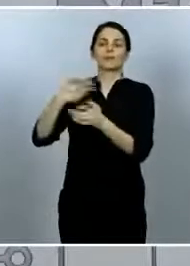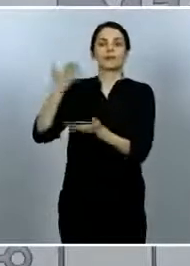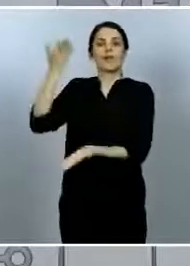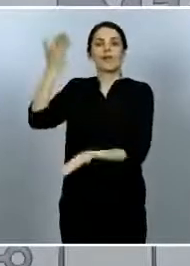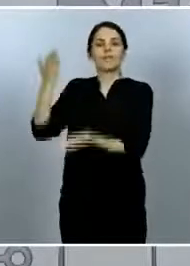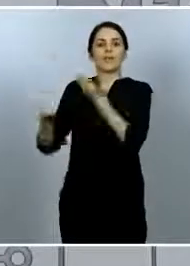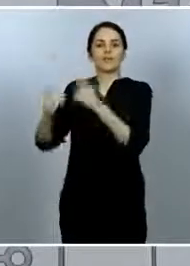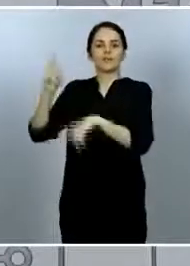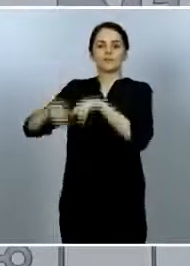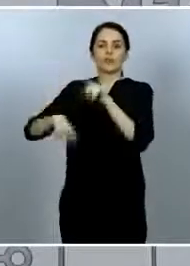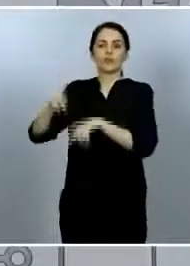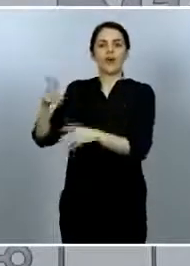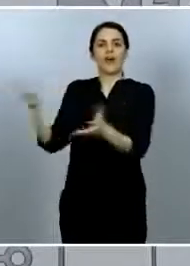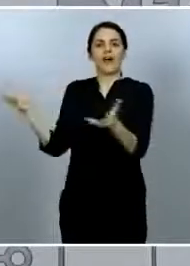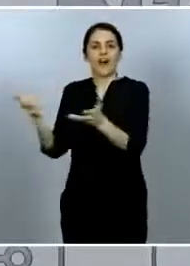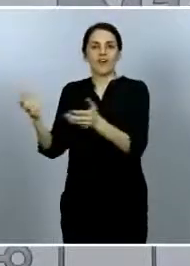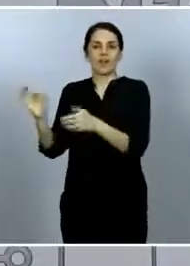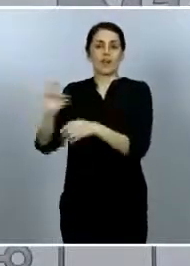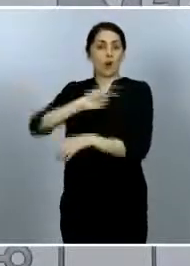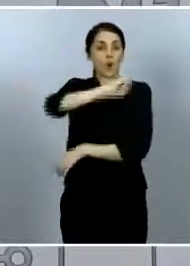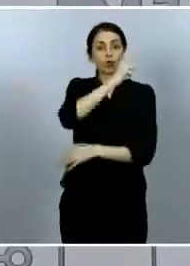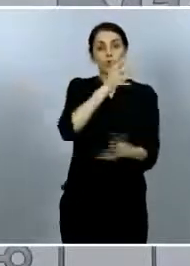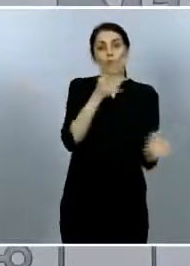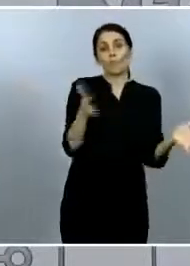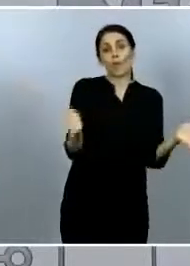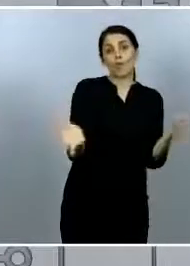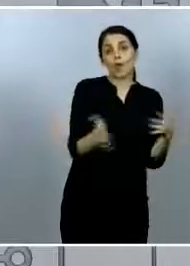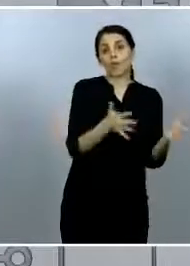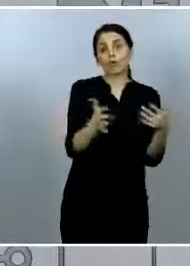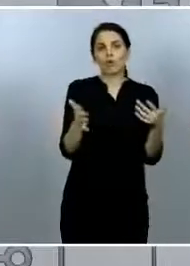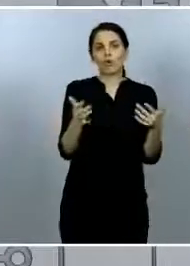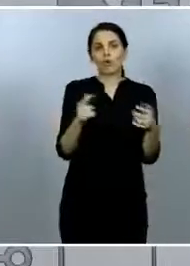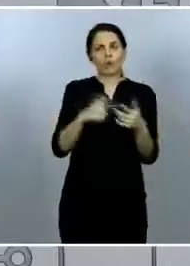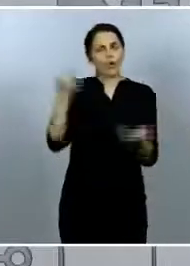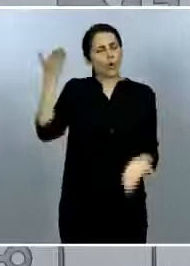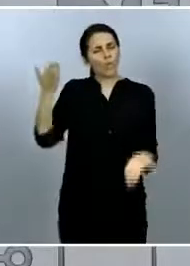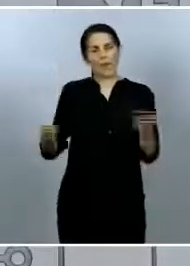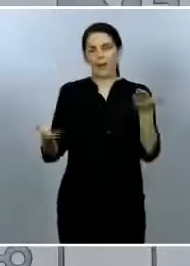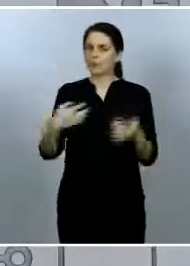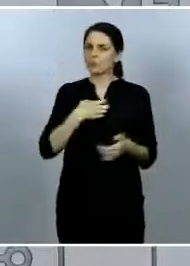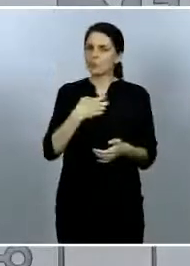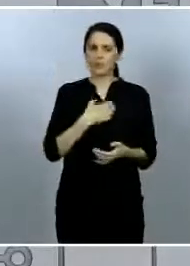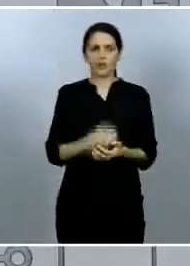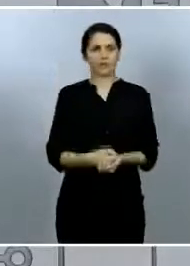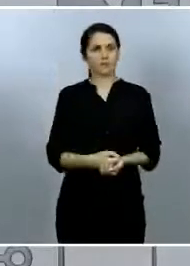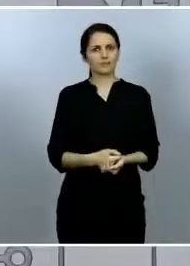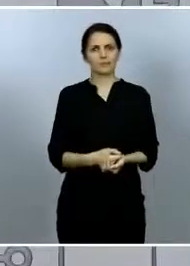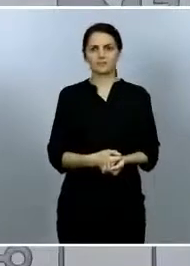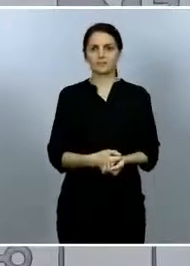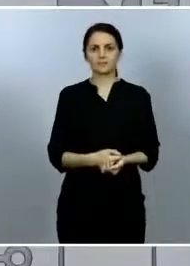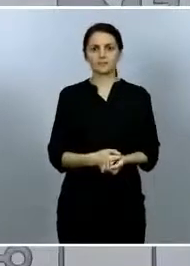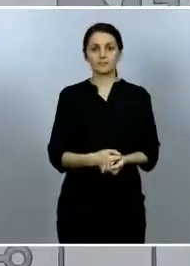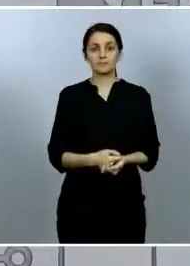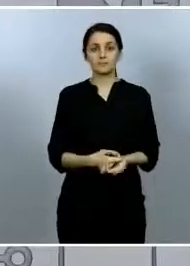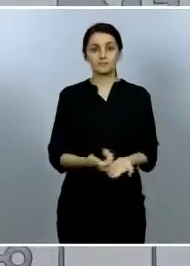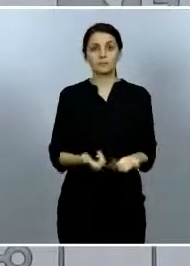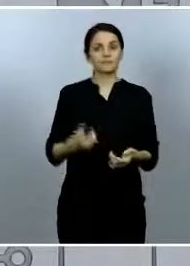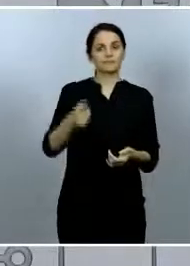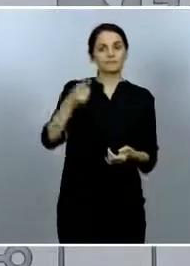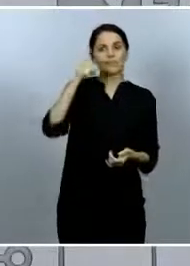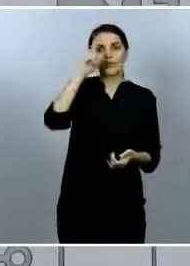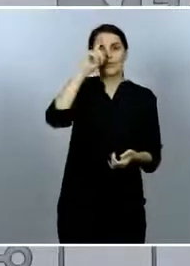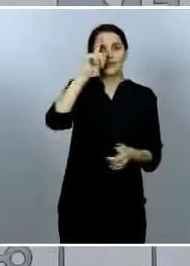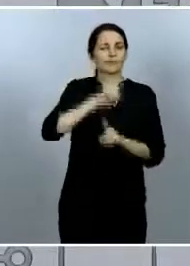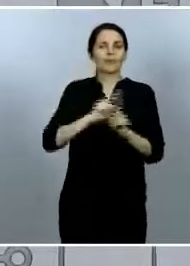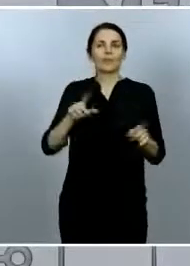cuestión pero a la hora de comparar no son cosas comparables no sabemos si en todos los países la forma de identificar